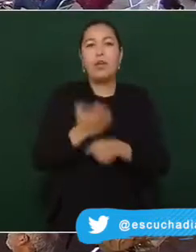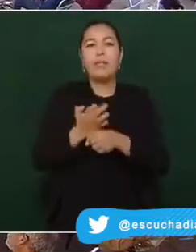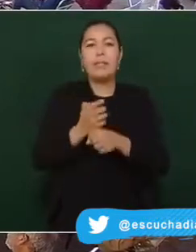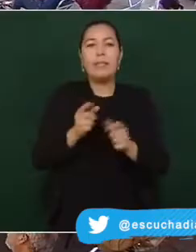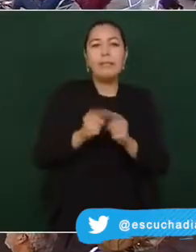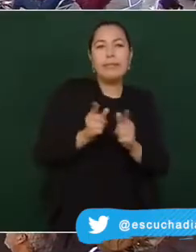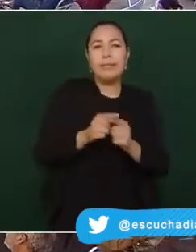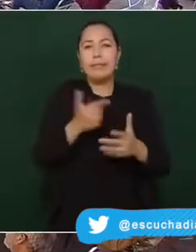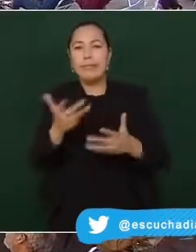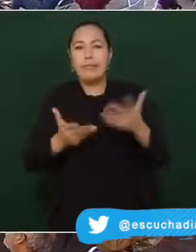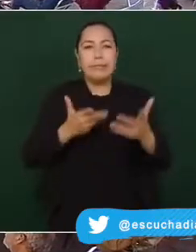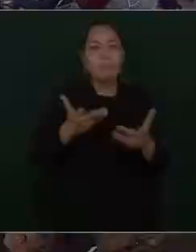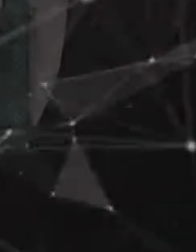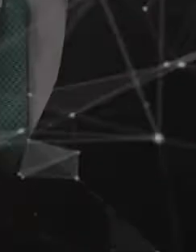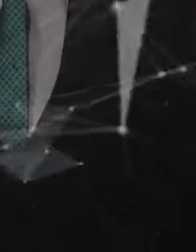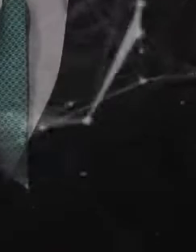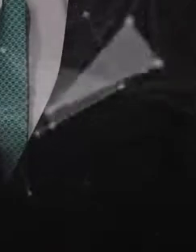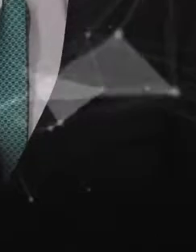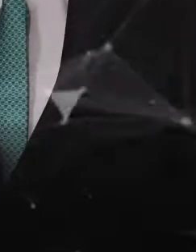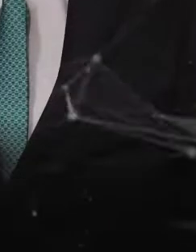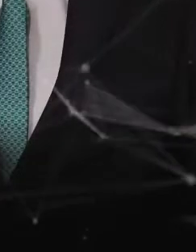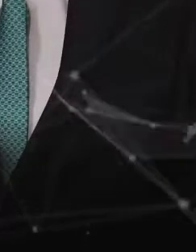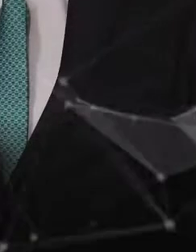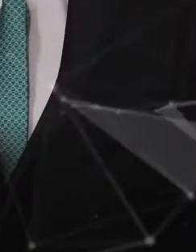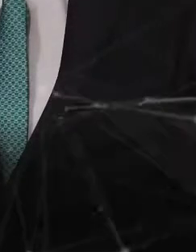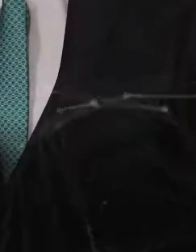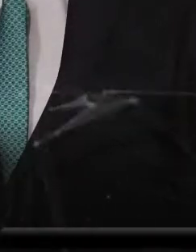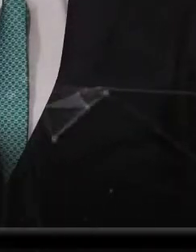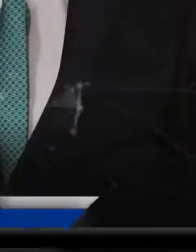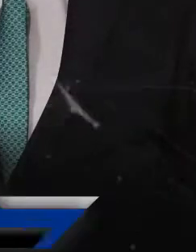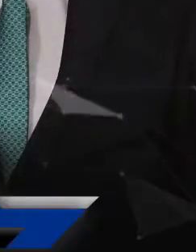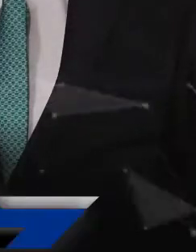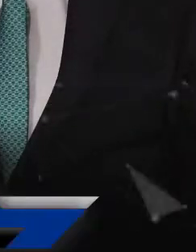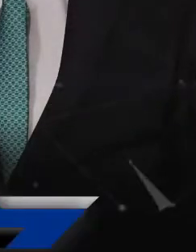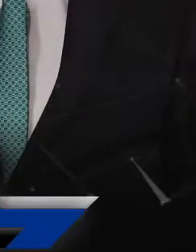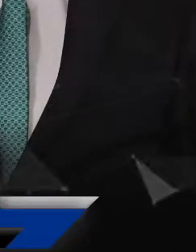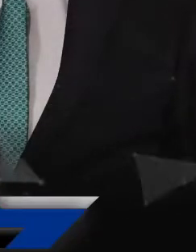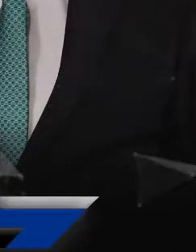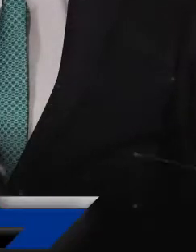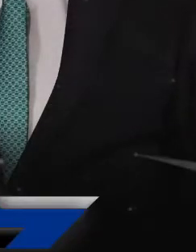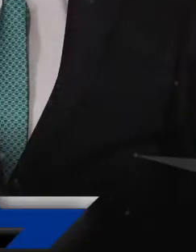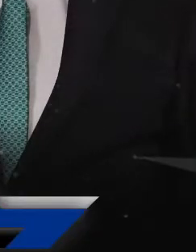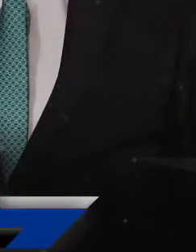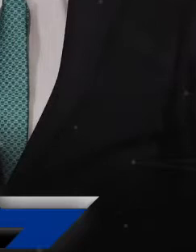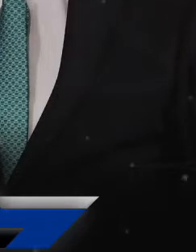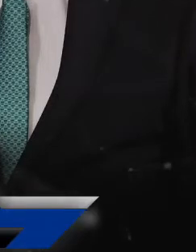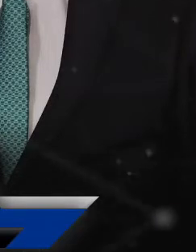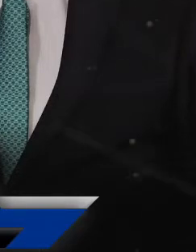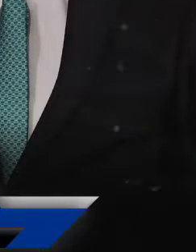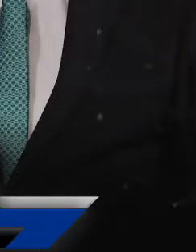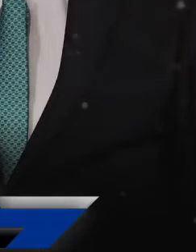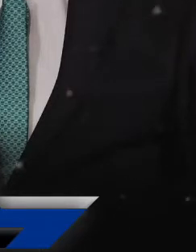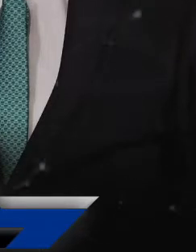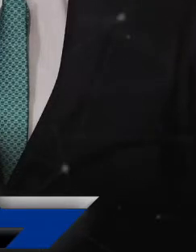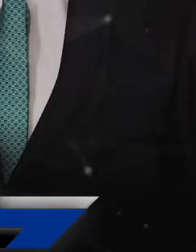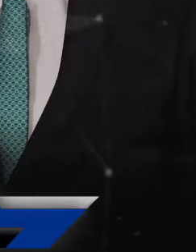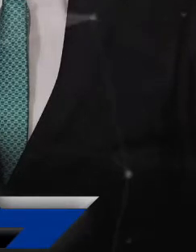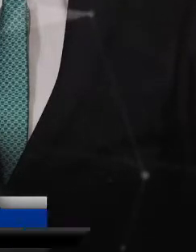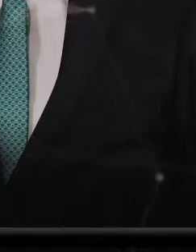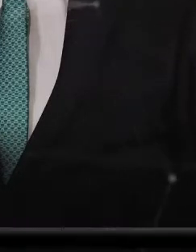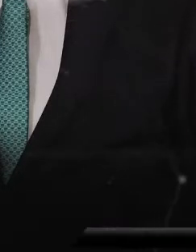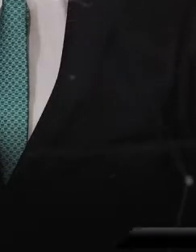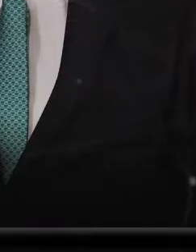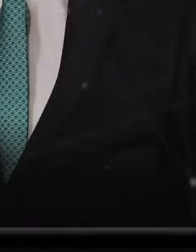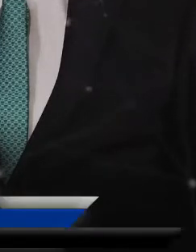atropelladamente Ya estás informado No olvides darle like a este video, comparte y suscríbete a